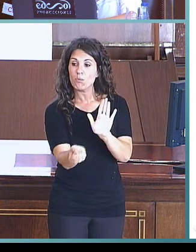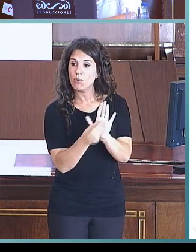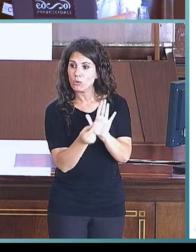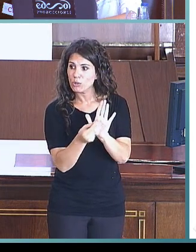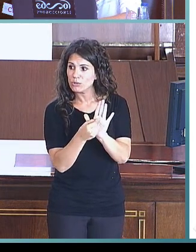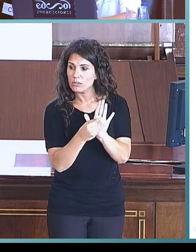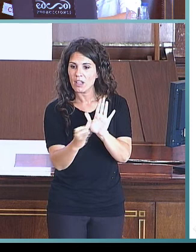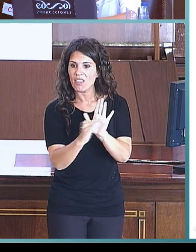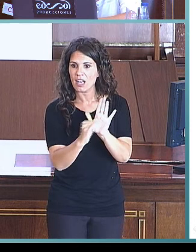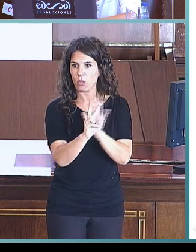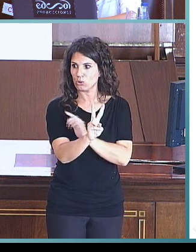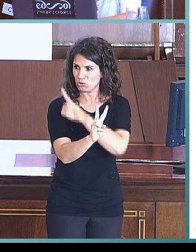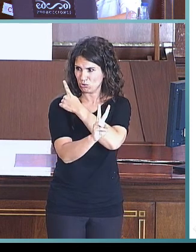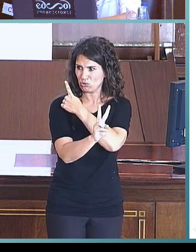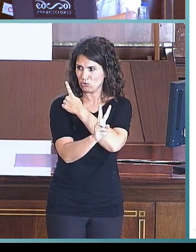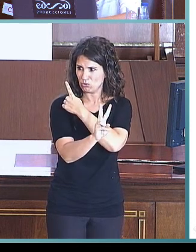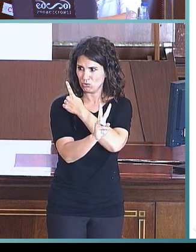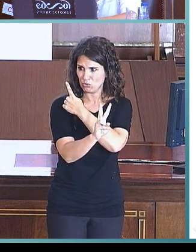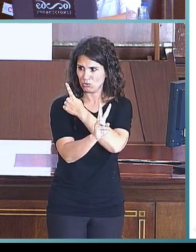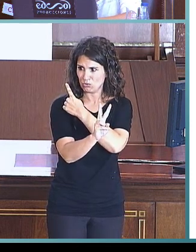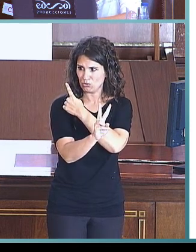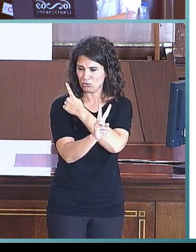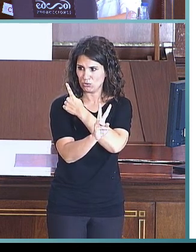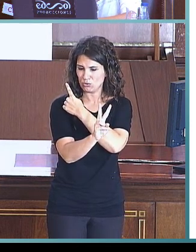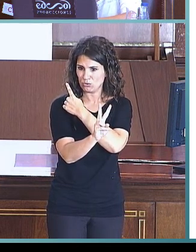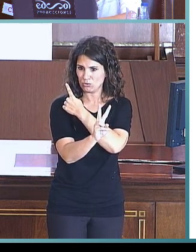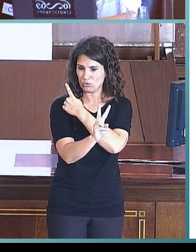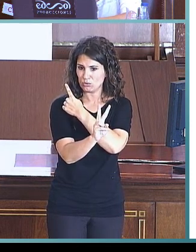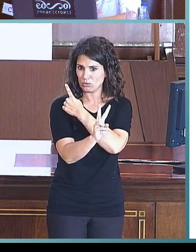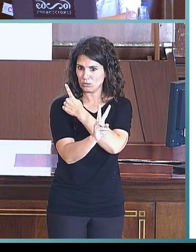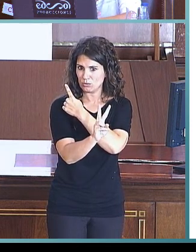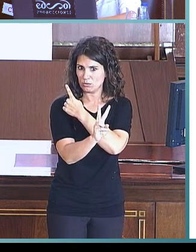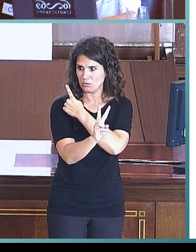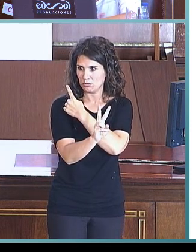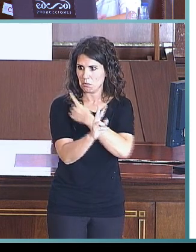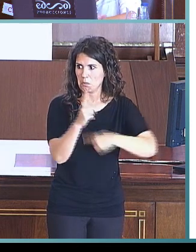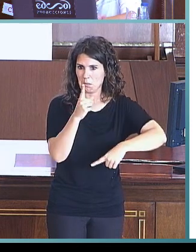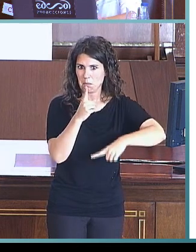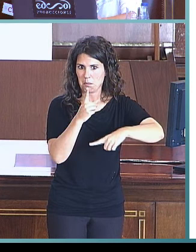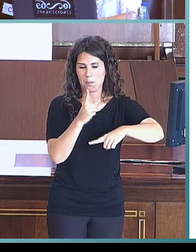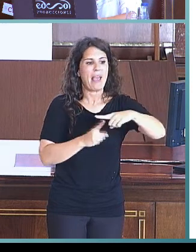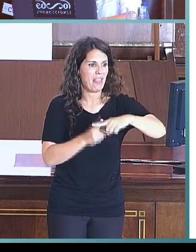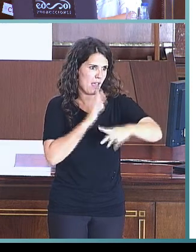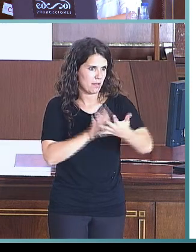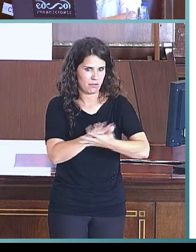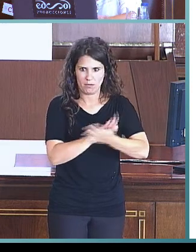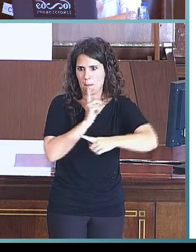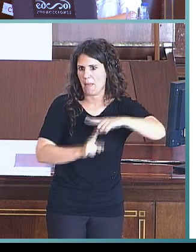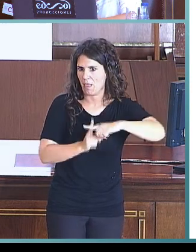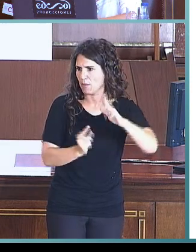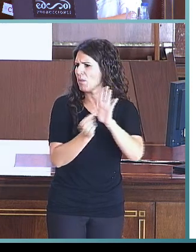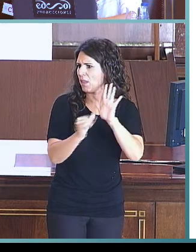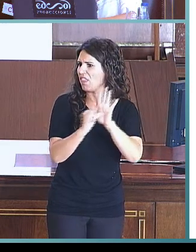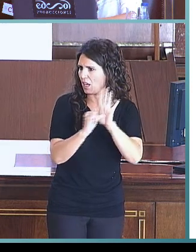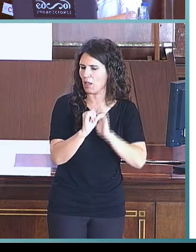muy cercanas al dos, son ya puntuaciones muy cercanas a puntuaciones medias. Y